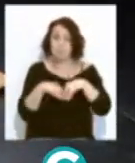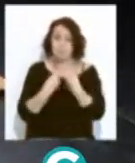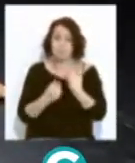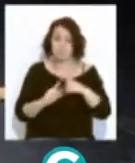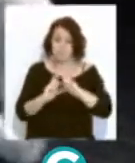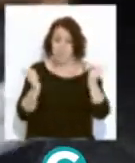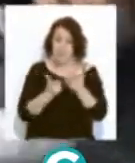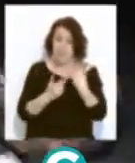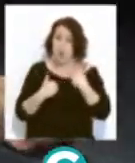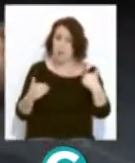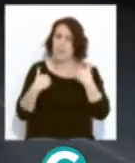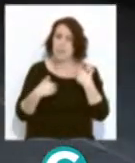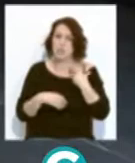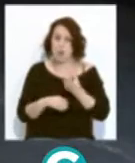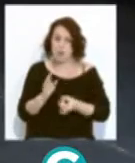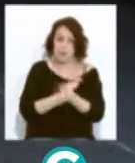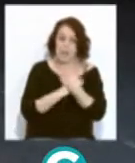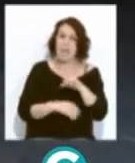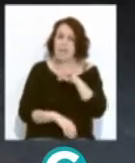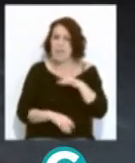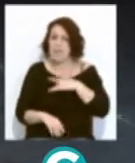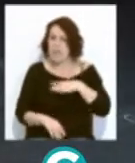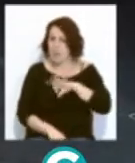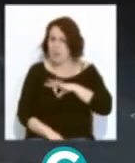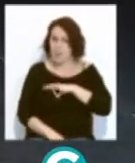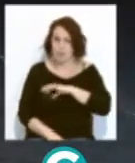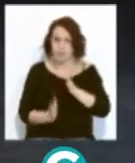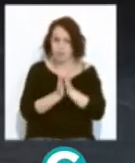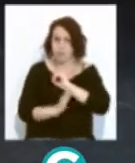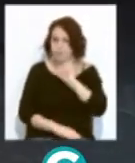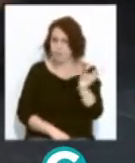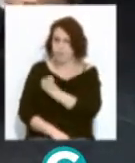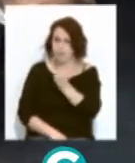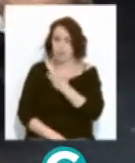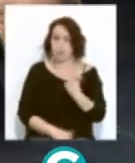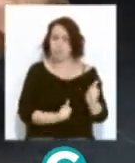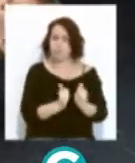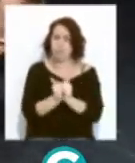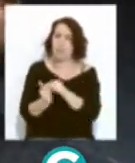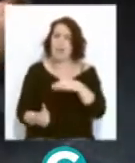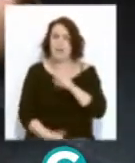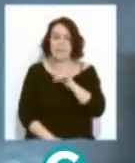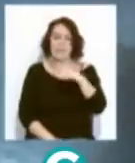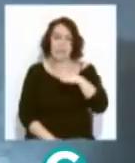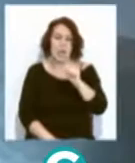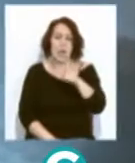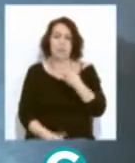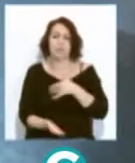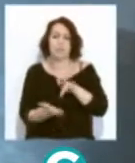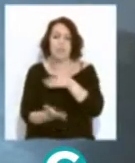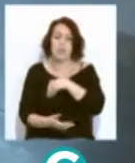del gimnasio Origen tuvo un total de 15 medallas y varios de sus compañeros acompañarán a Mariscal en la cita nacional.